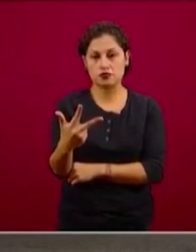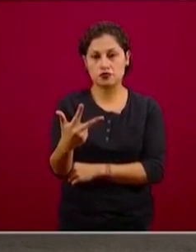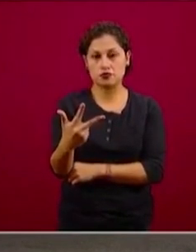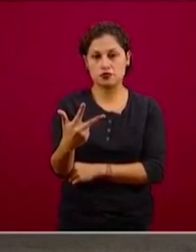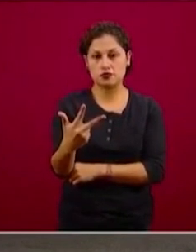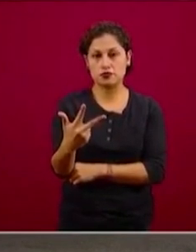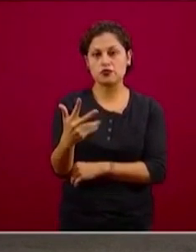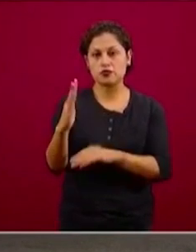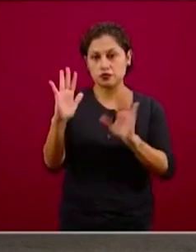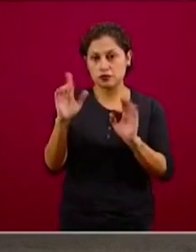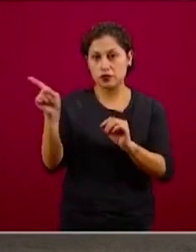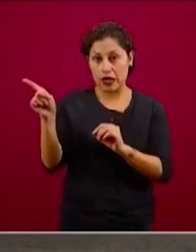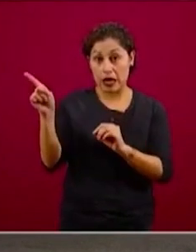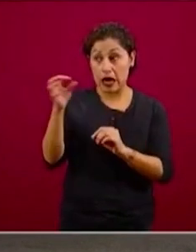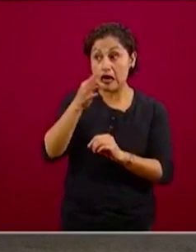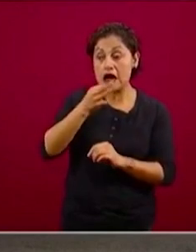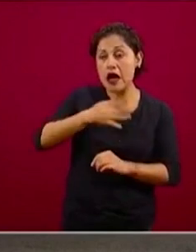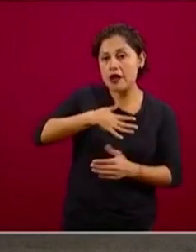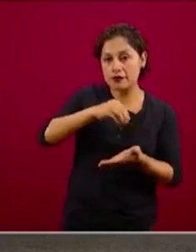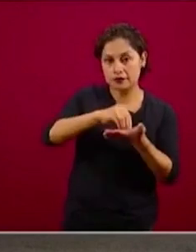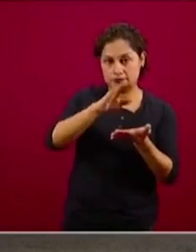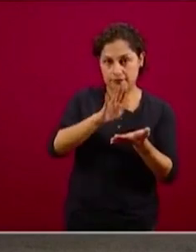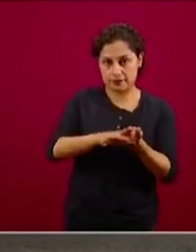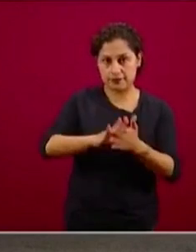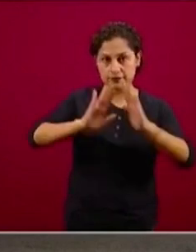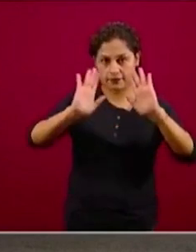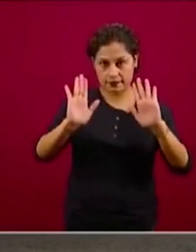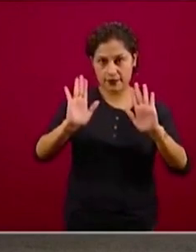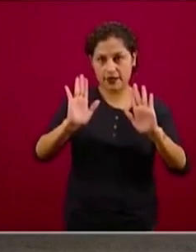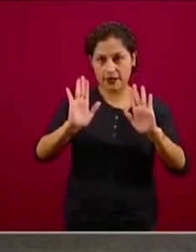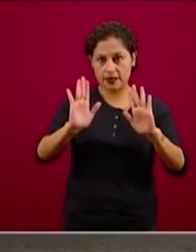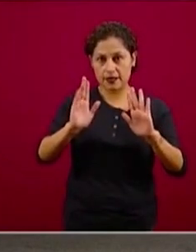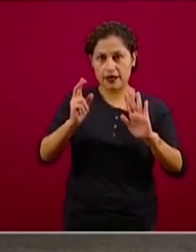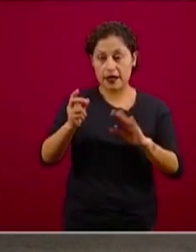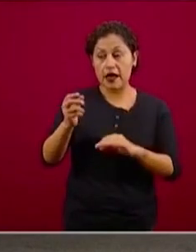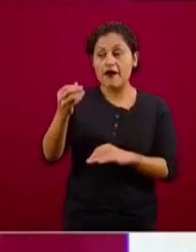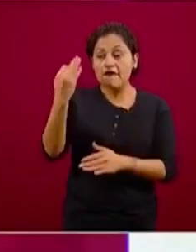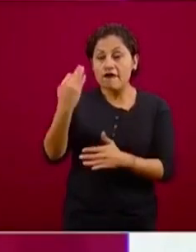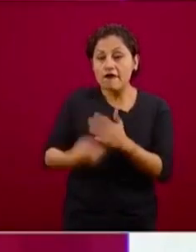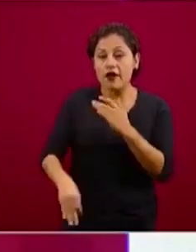en la red de notificación, que ya hemos dejado en claro que todavía no es el total.